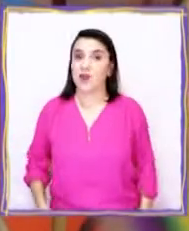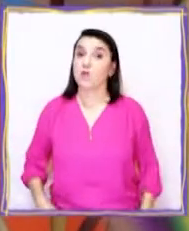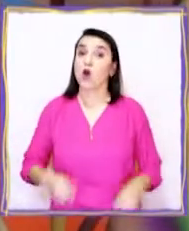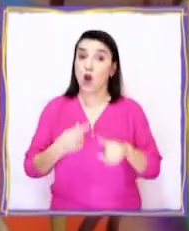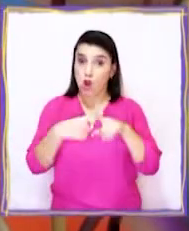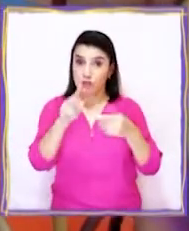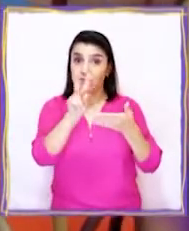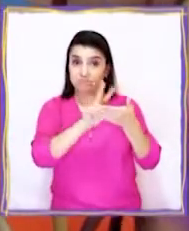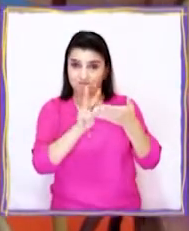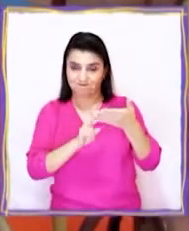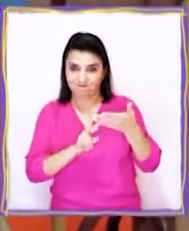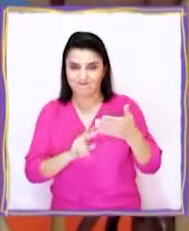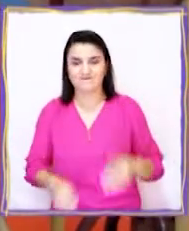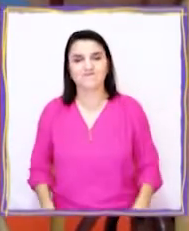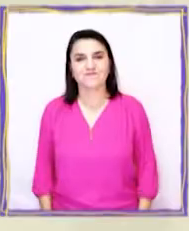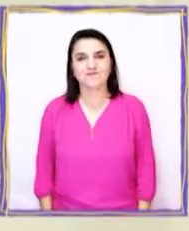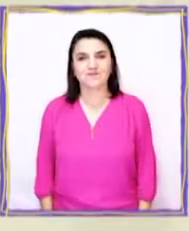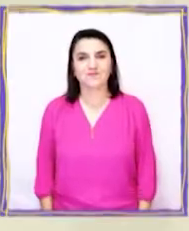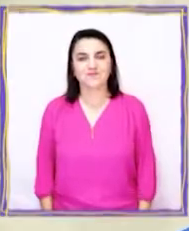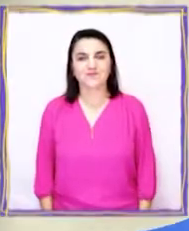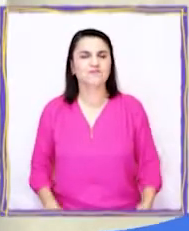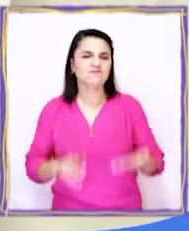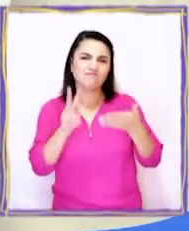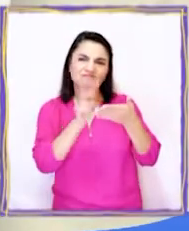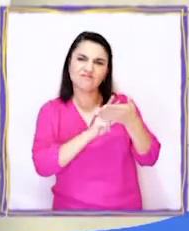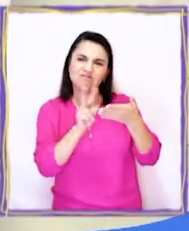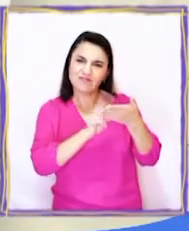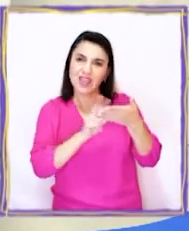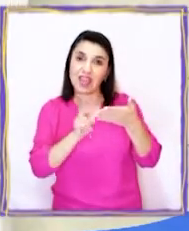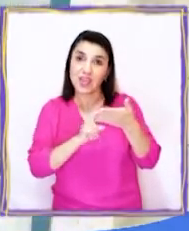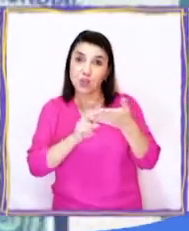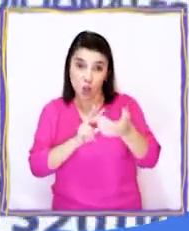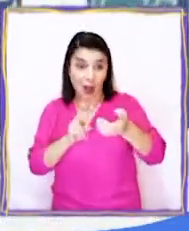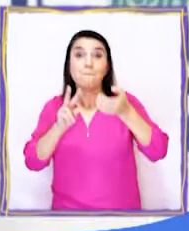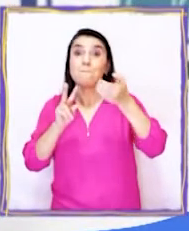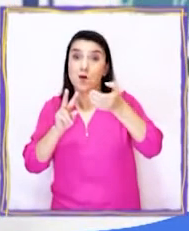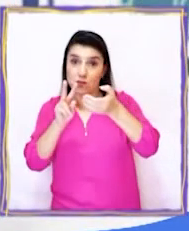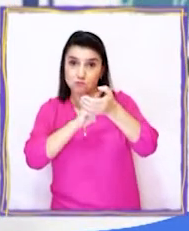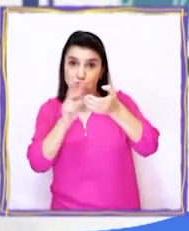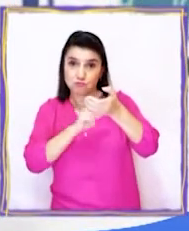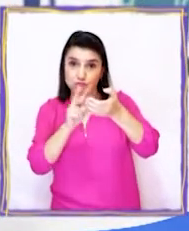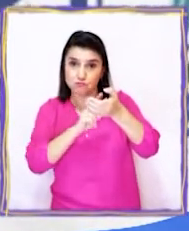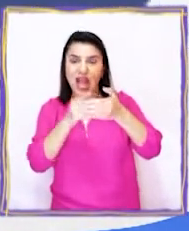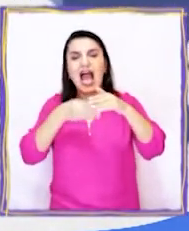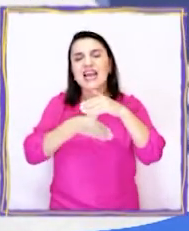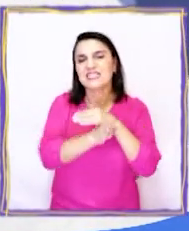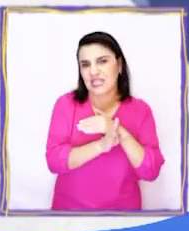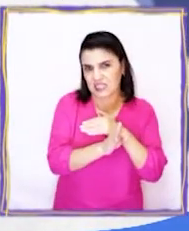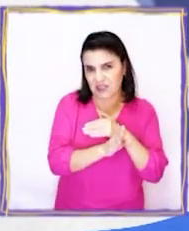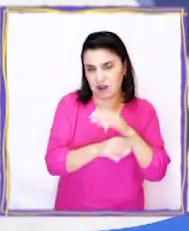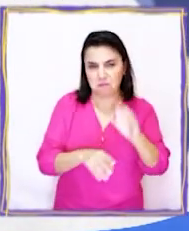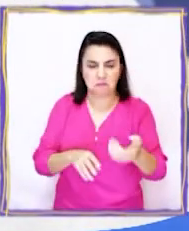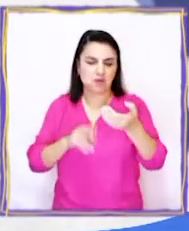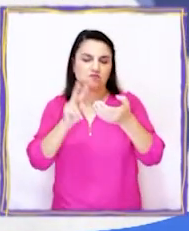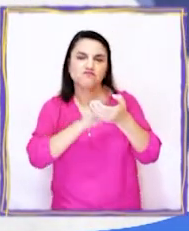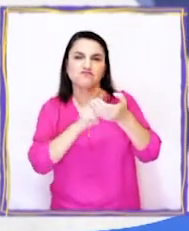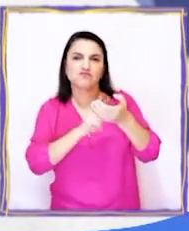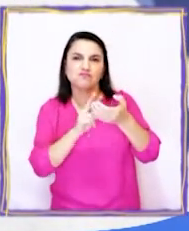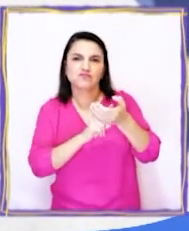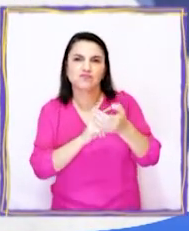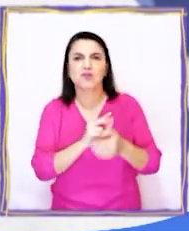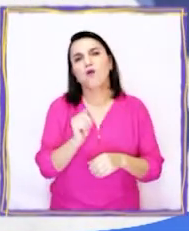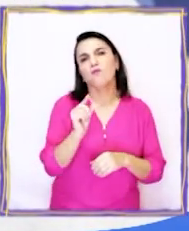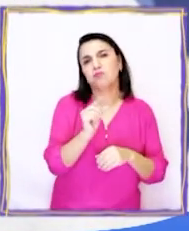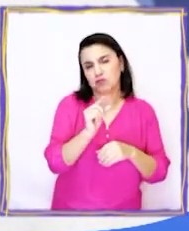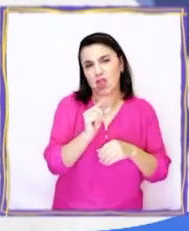Veamos qué más dice el texto. Dice que la lectura móvil es accesible. Leer en un dispositivo móvil